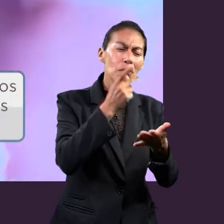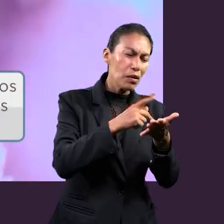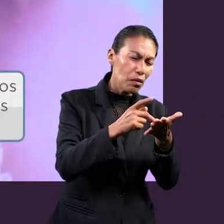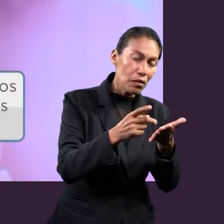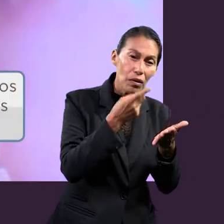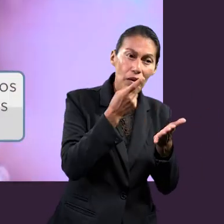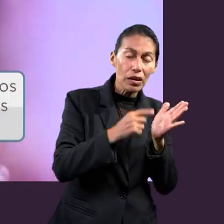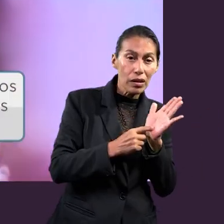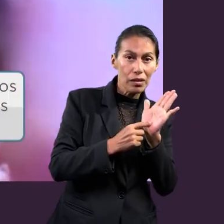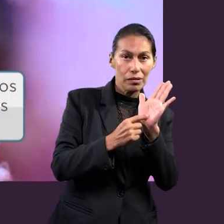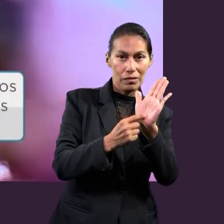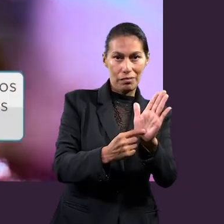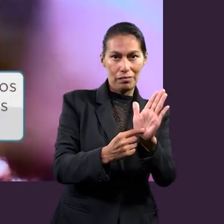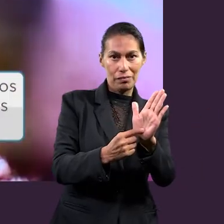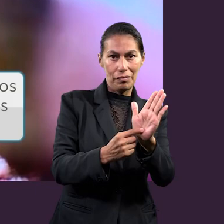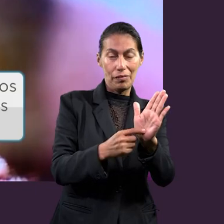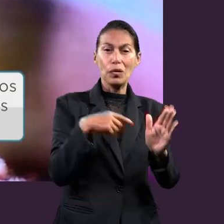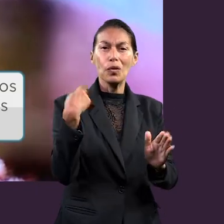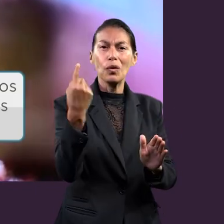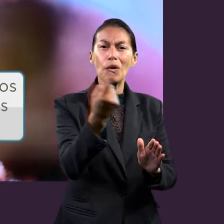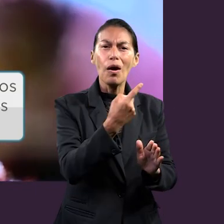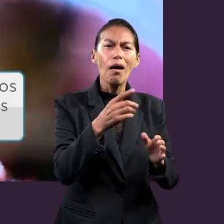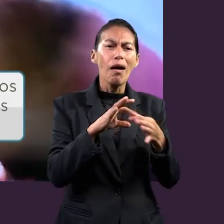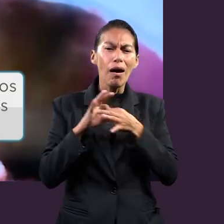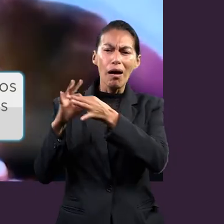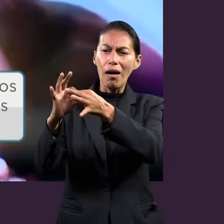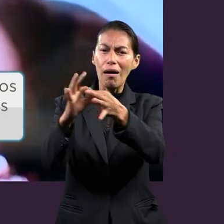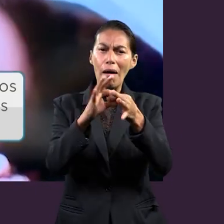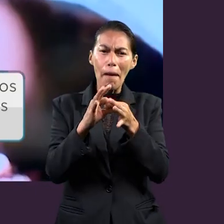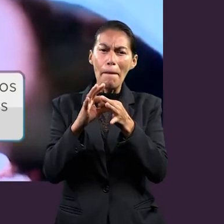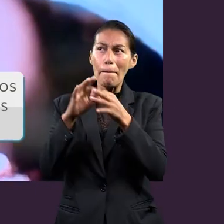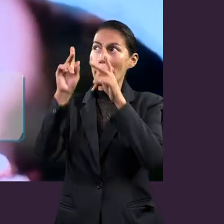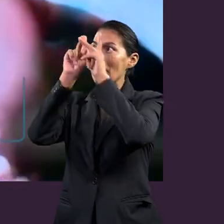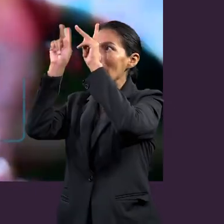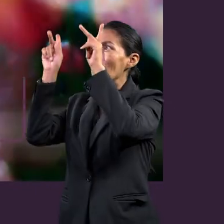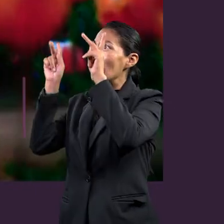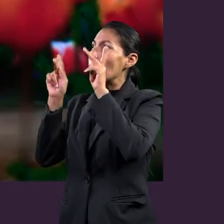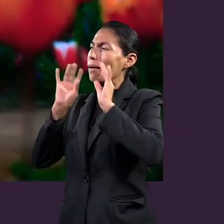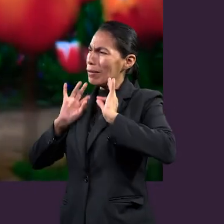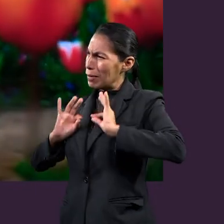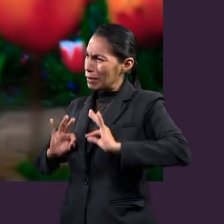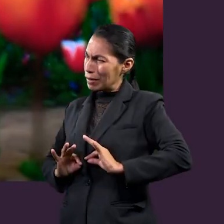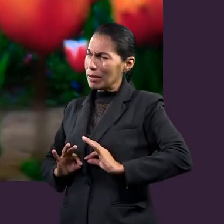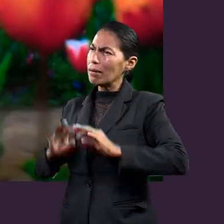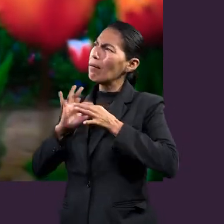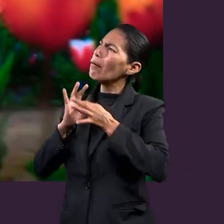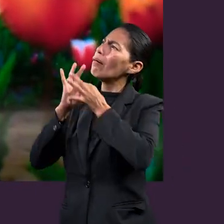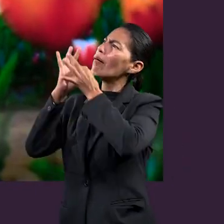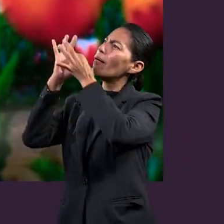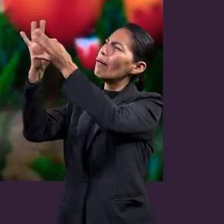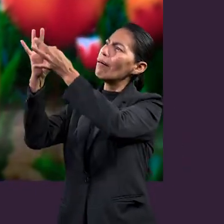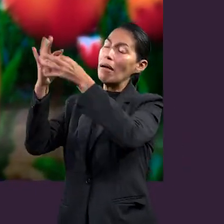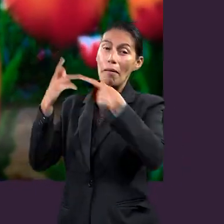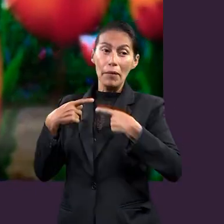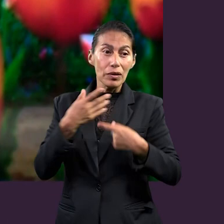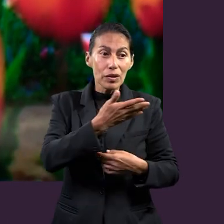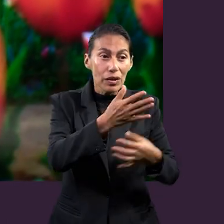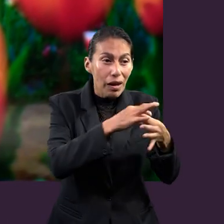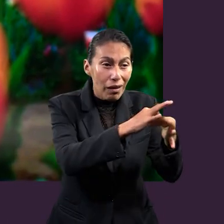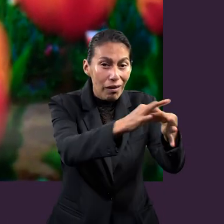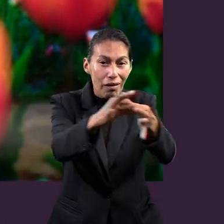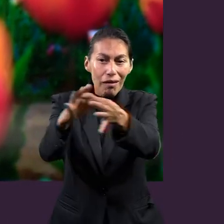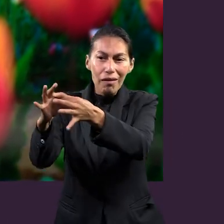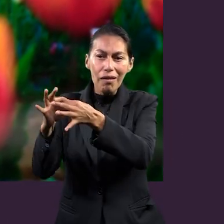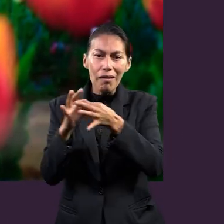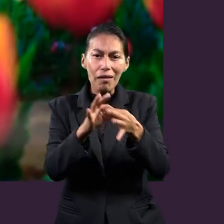los que queramos y por eso el apóstol hace tanto énfasis a vivir en paz. En paz consigo mismo, en paz con Dios,